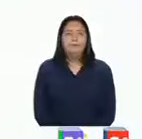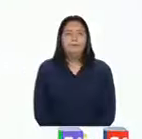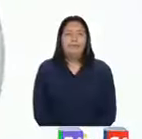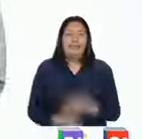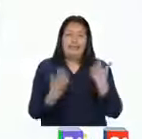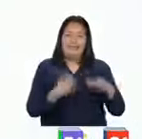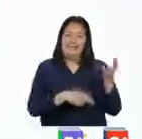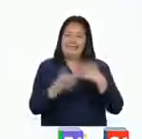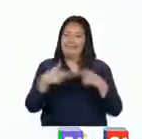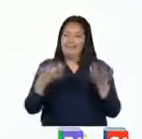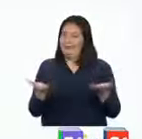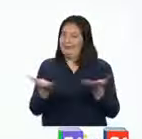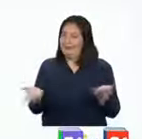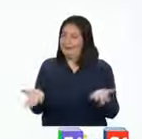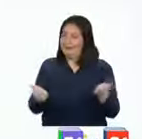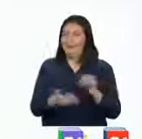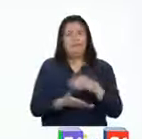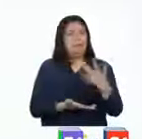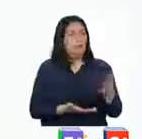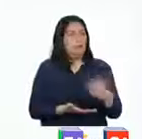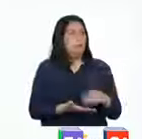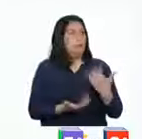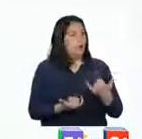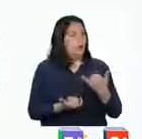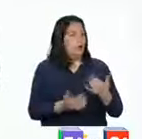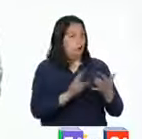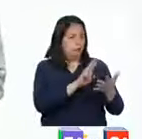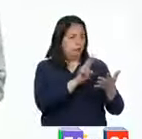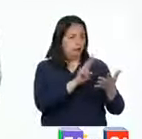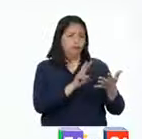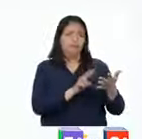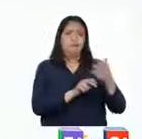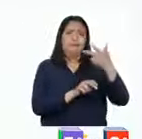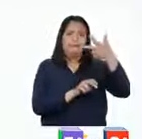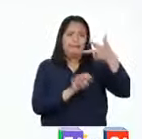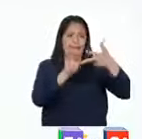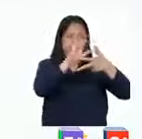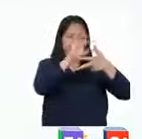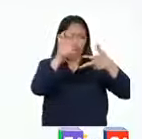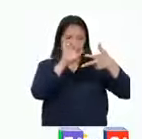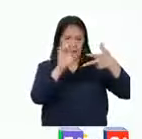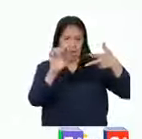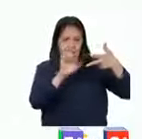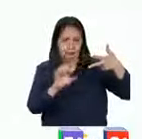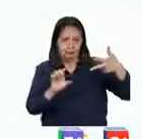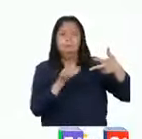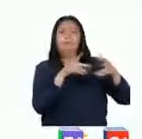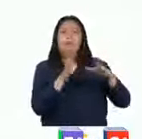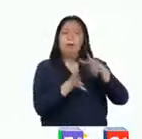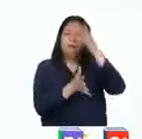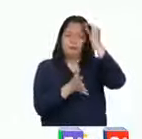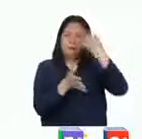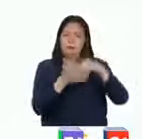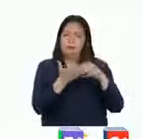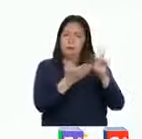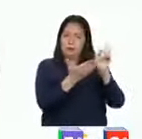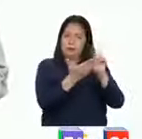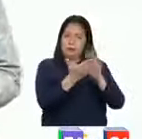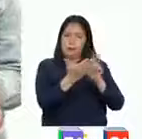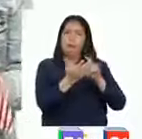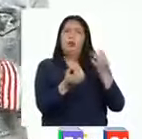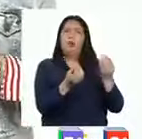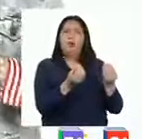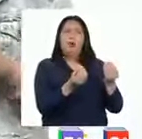Estamos de vuelta aquí en el programa. Hasta ahora hemos revisado los tres primeros párrafos de nuestro texto para aprender a hacer una lectura con